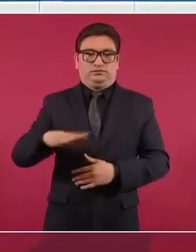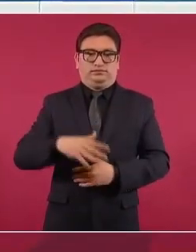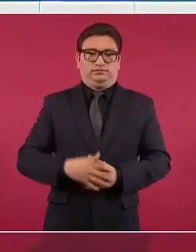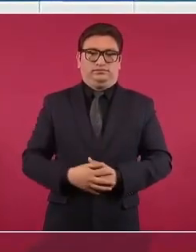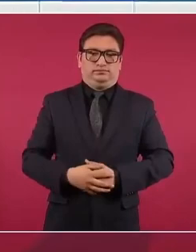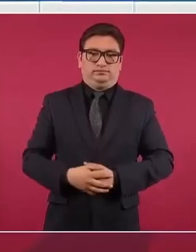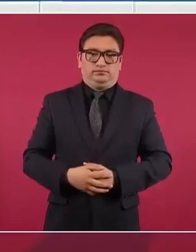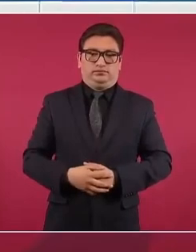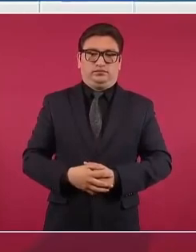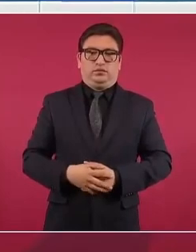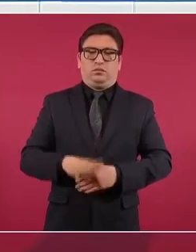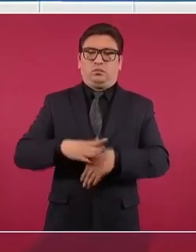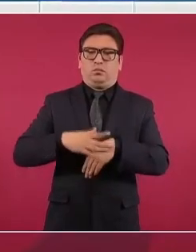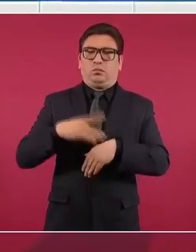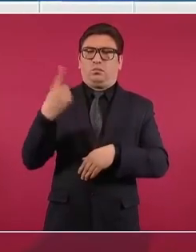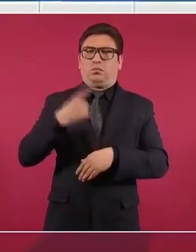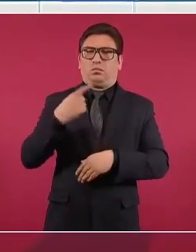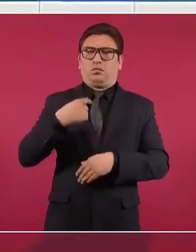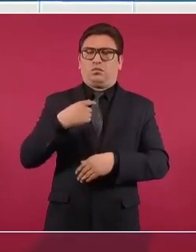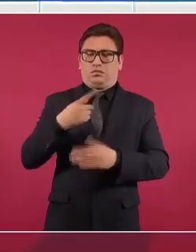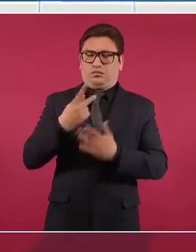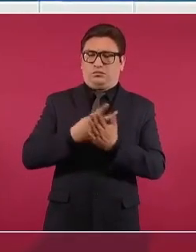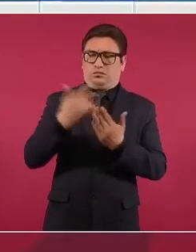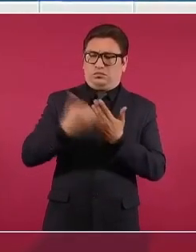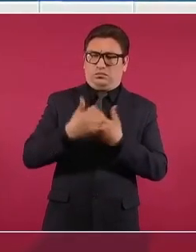¿Por qué digo que es lo mejor del mundo?